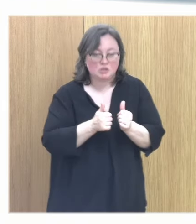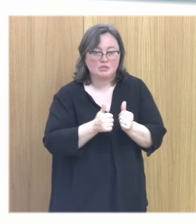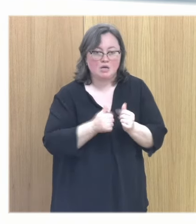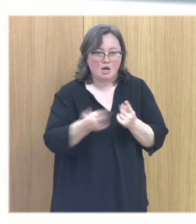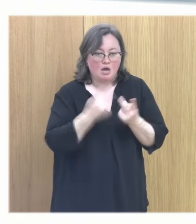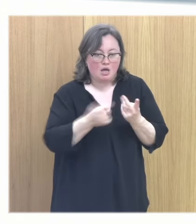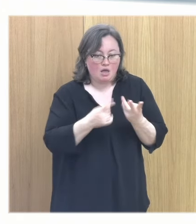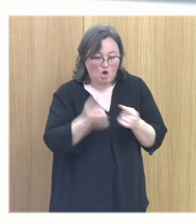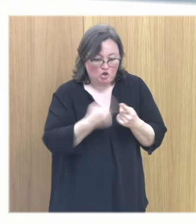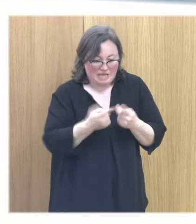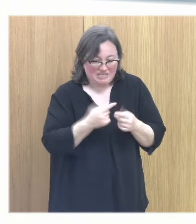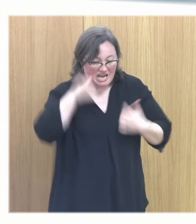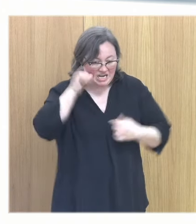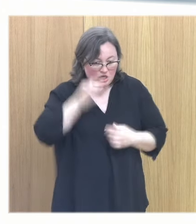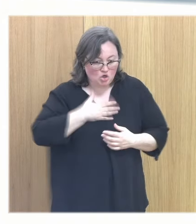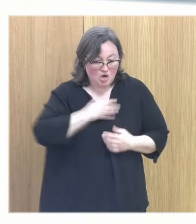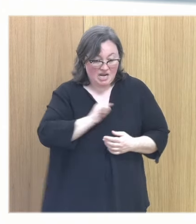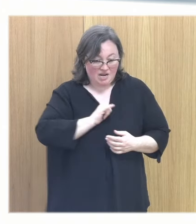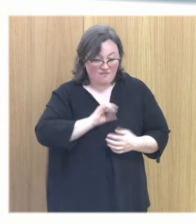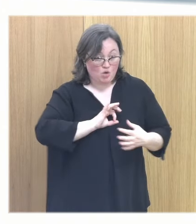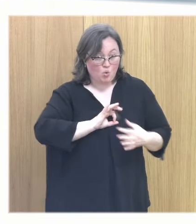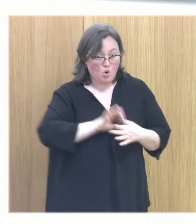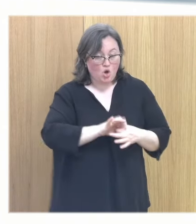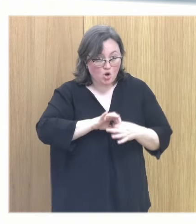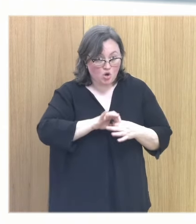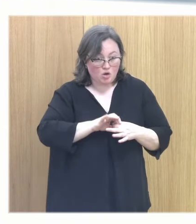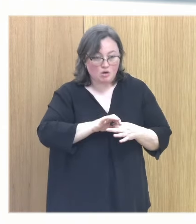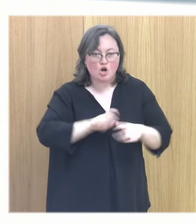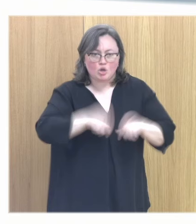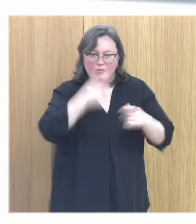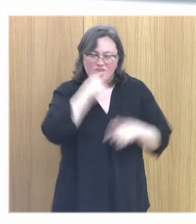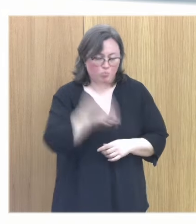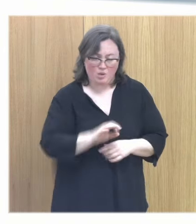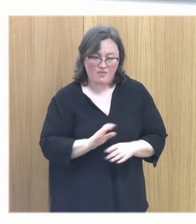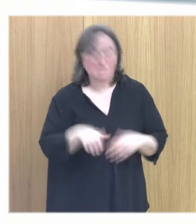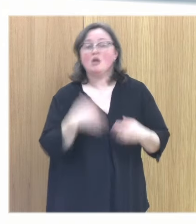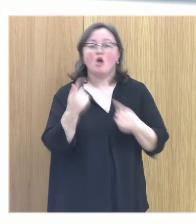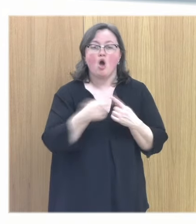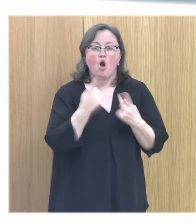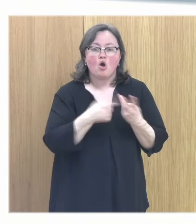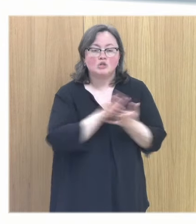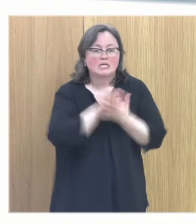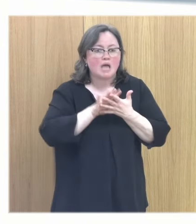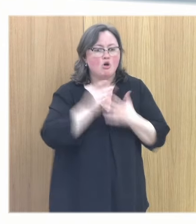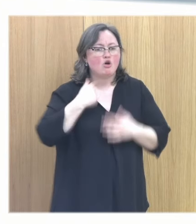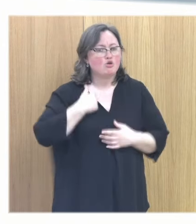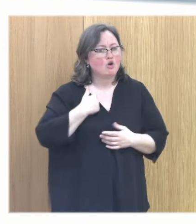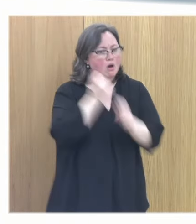cosas que van a poner en riesgo mi vínculo psicoterapéutico desde el minuto cero ahí son cosas que yo voy a tener que